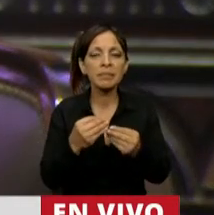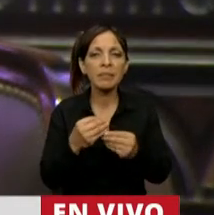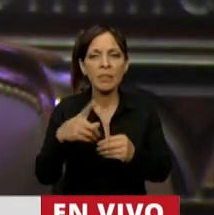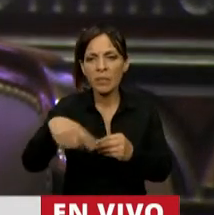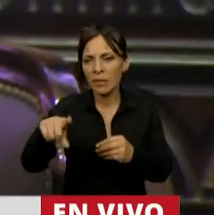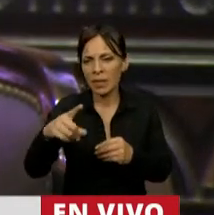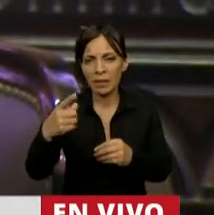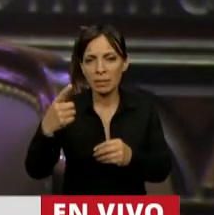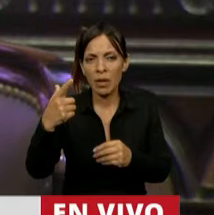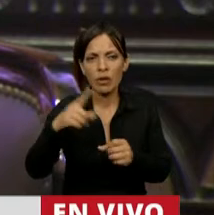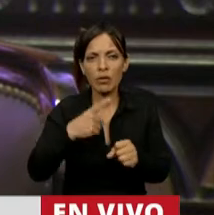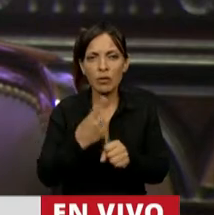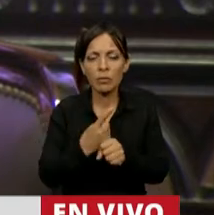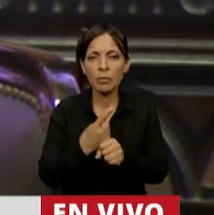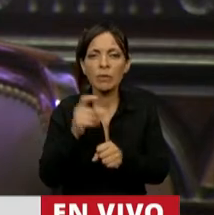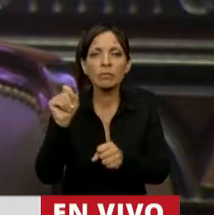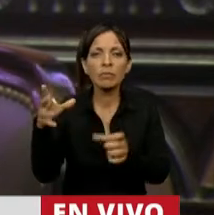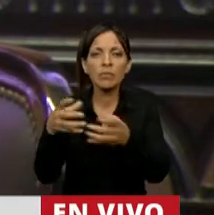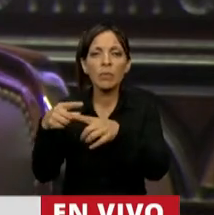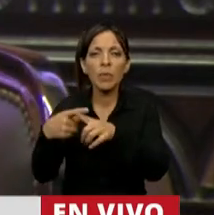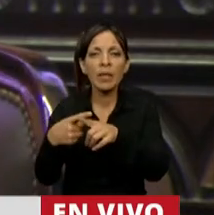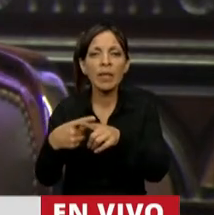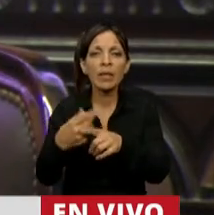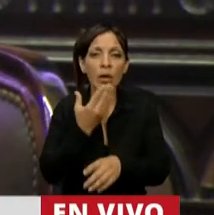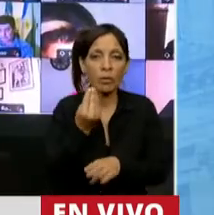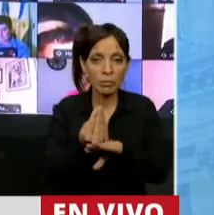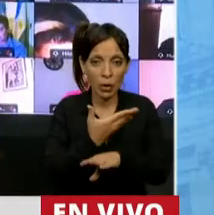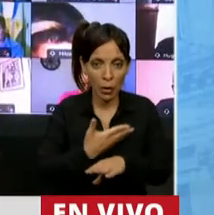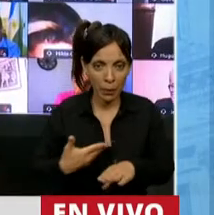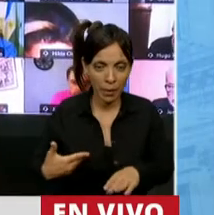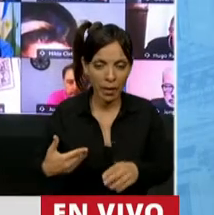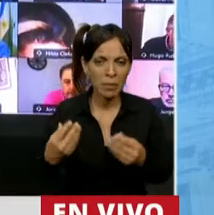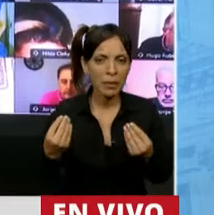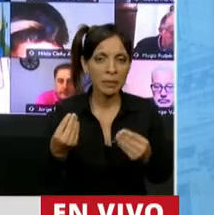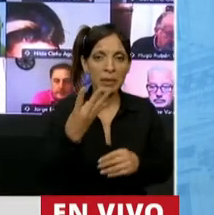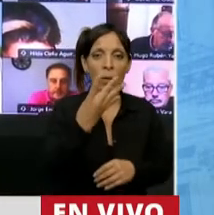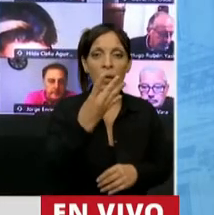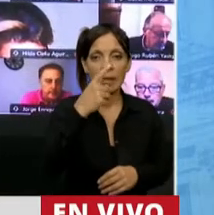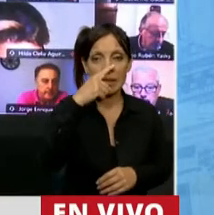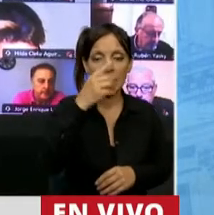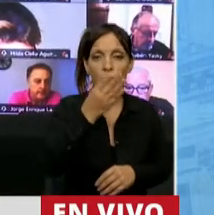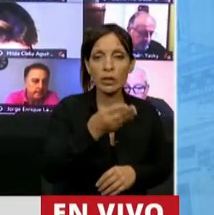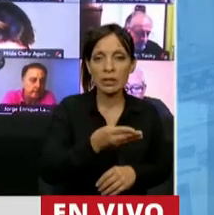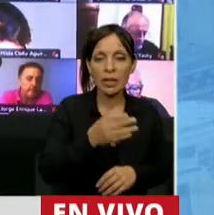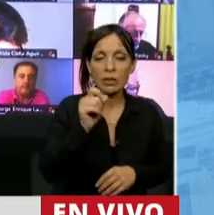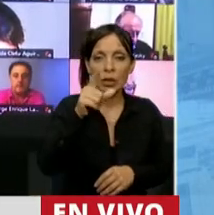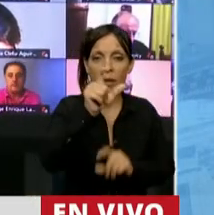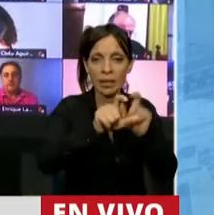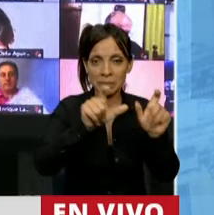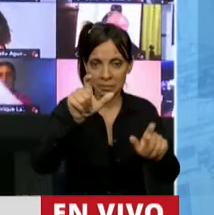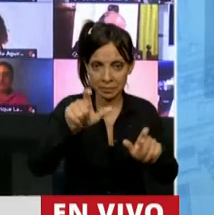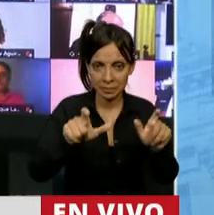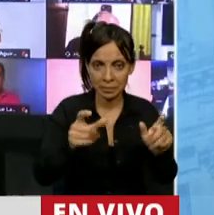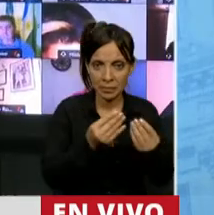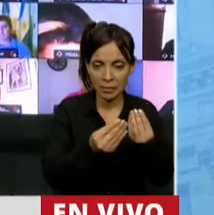incapacidad que tiene su color político de haber gobernado. Y me explico, el 47% de la población